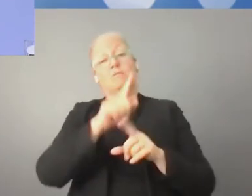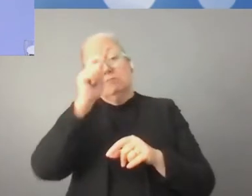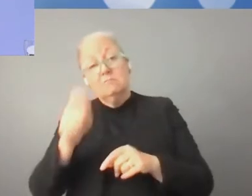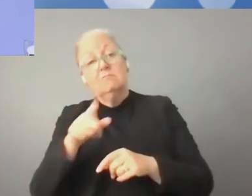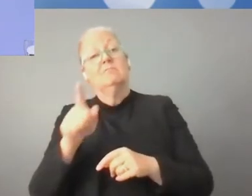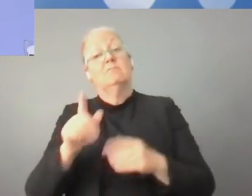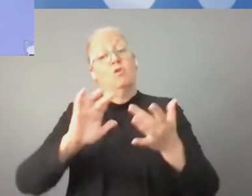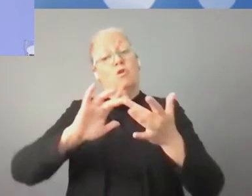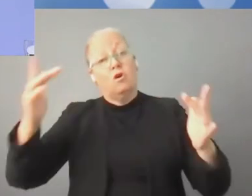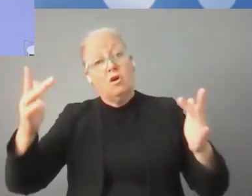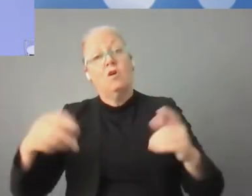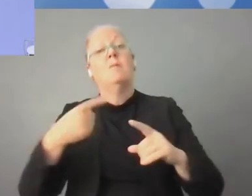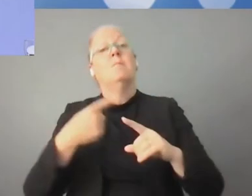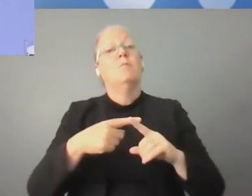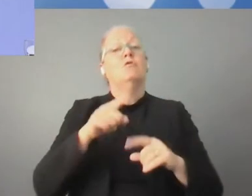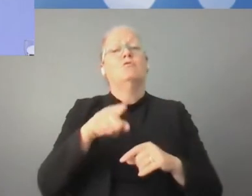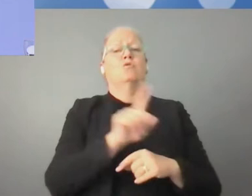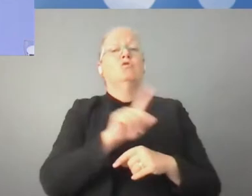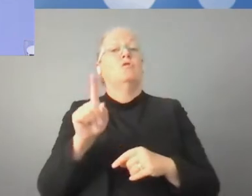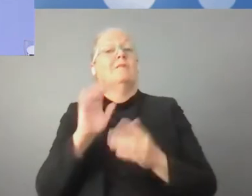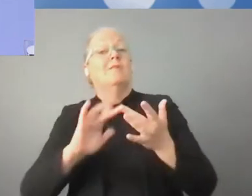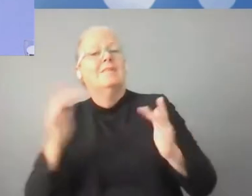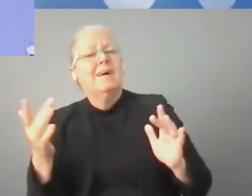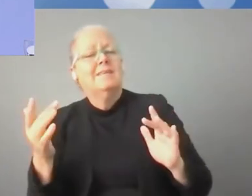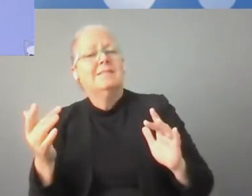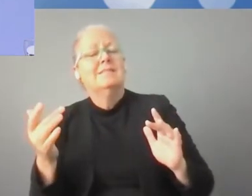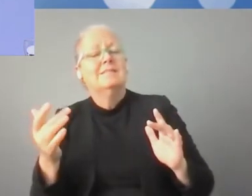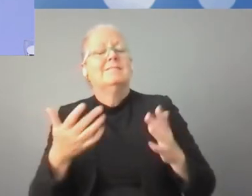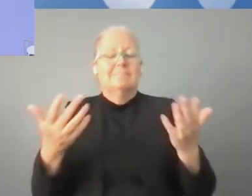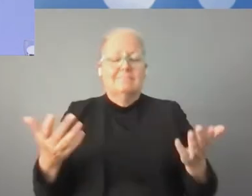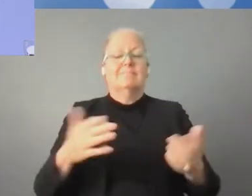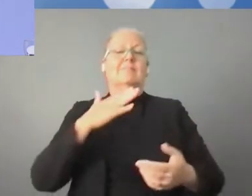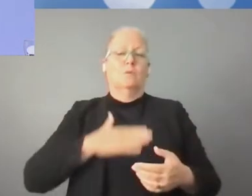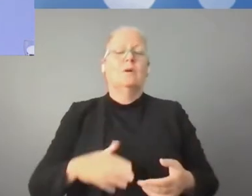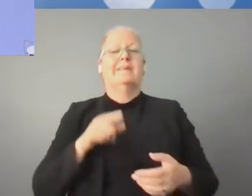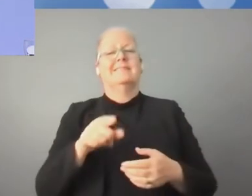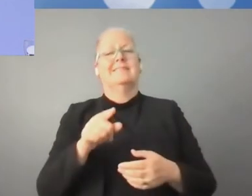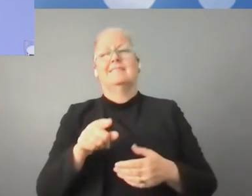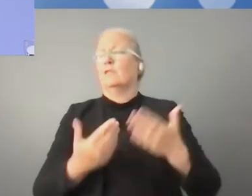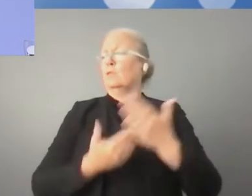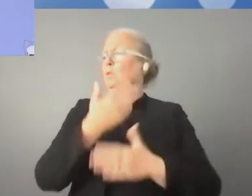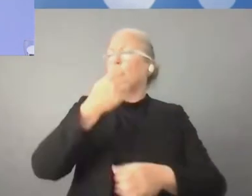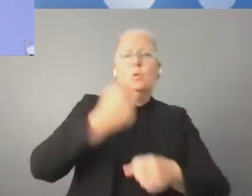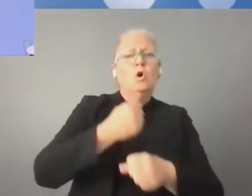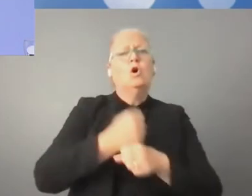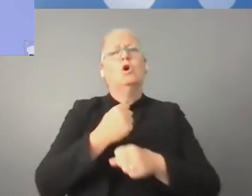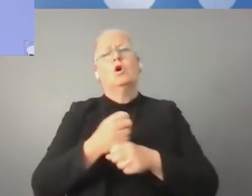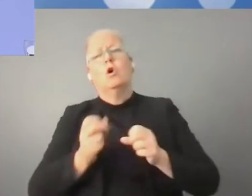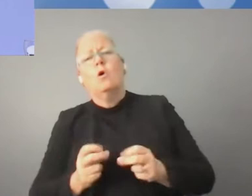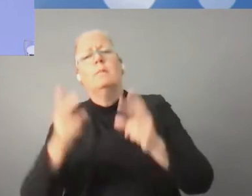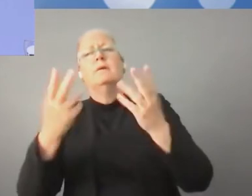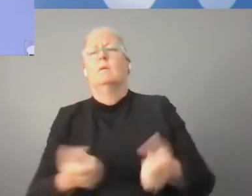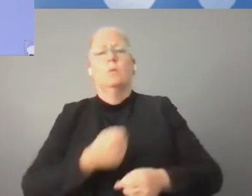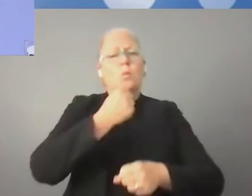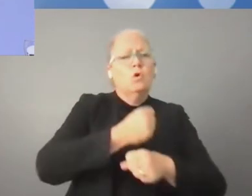hace falta verificarlas. Queremos que todas las personas puedan contar con respeto